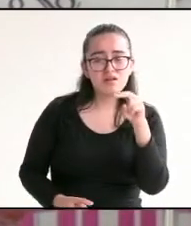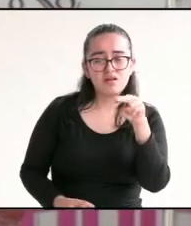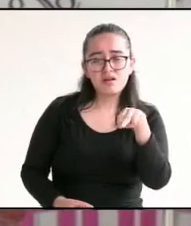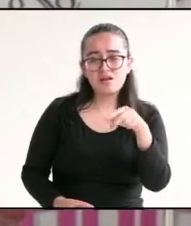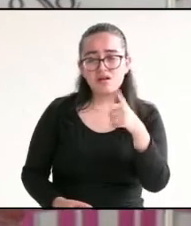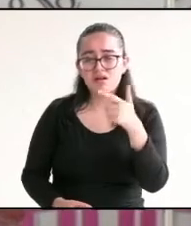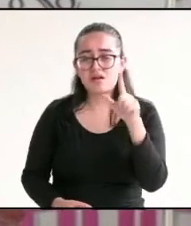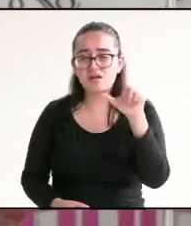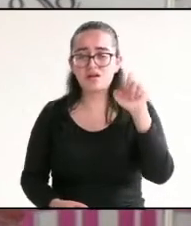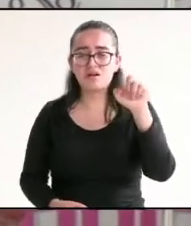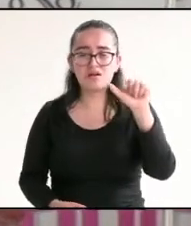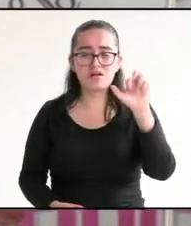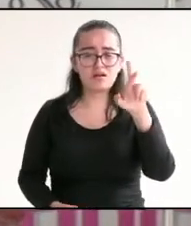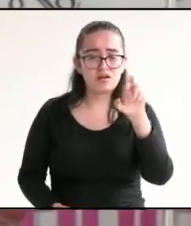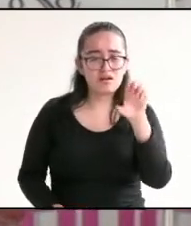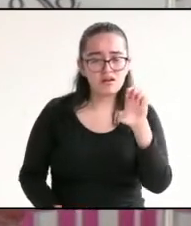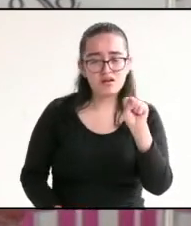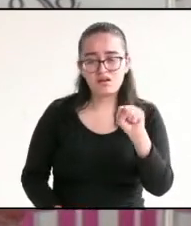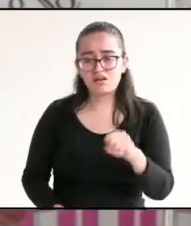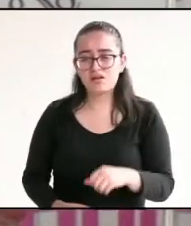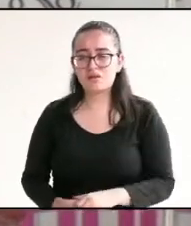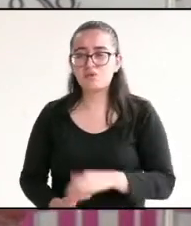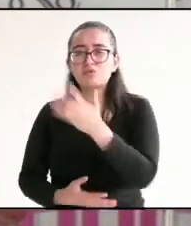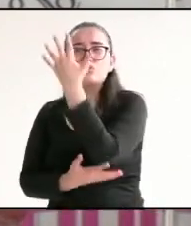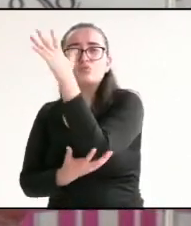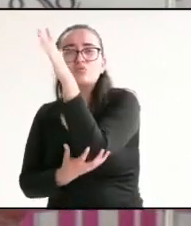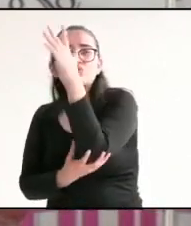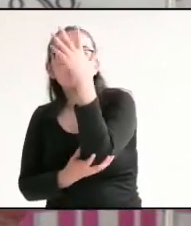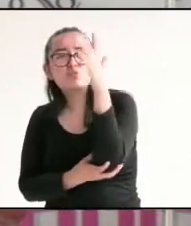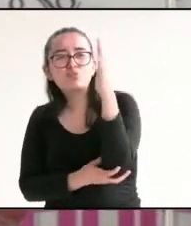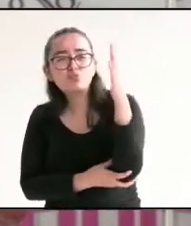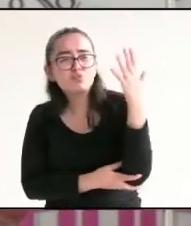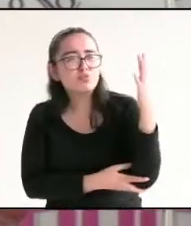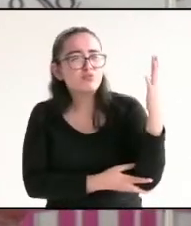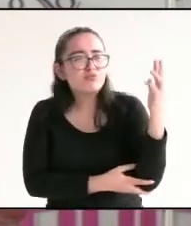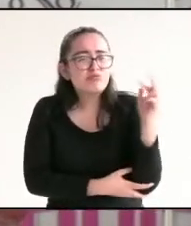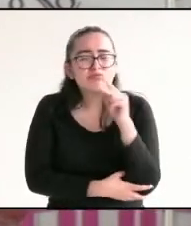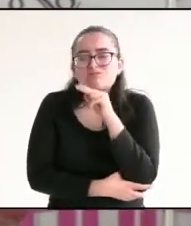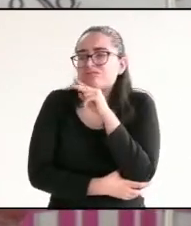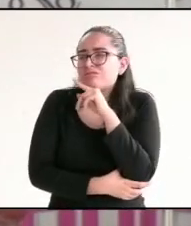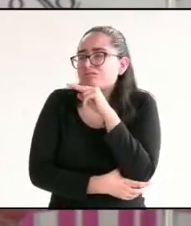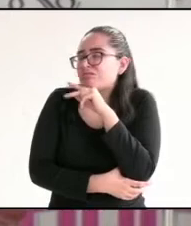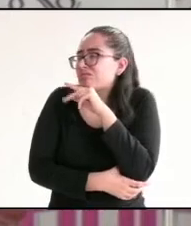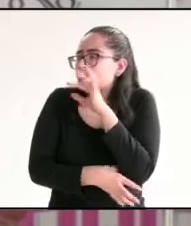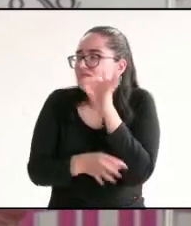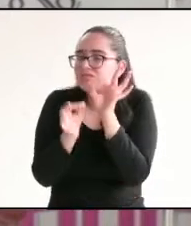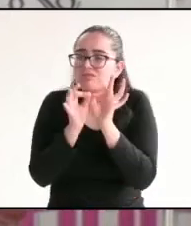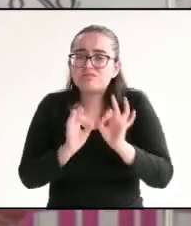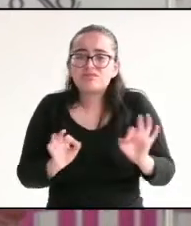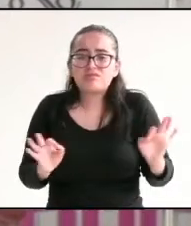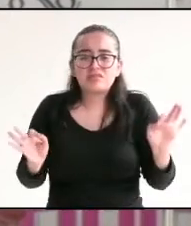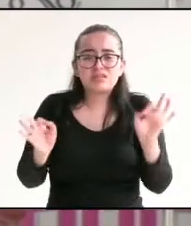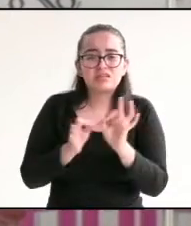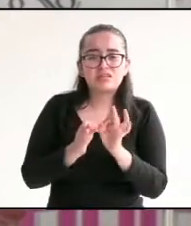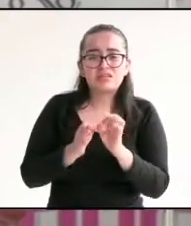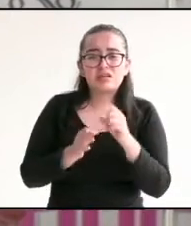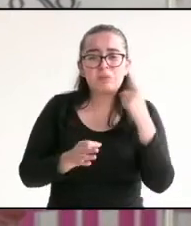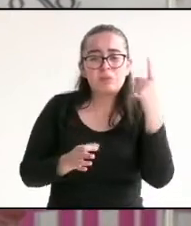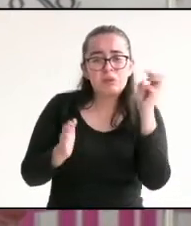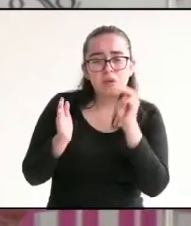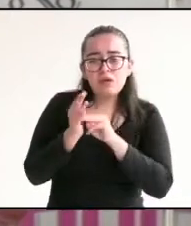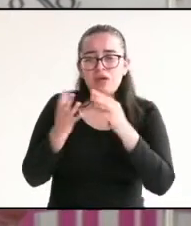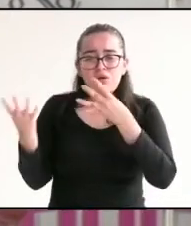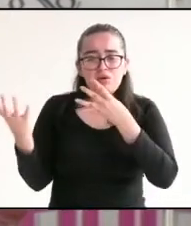laguna en mención. El entorno del medio ambiente que a todos nos preocupa, que desde 1970 a